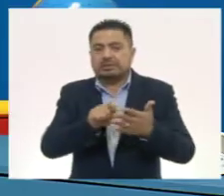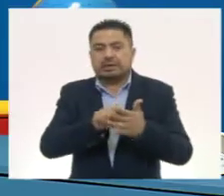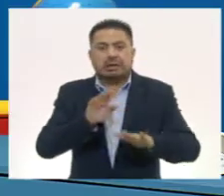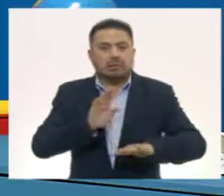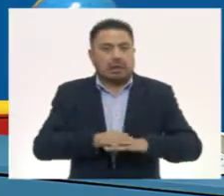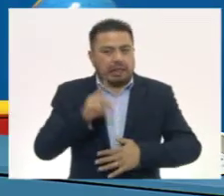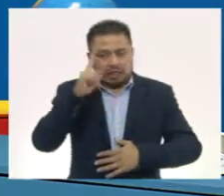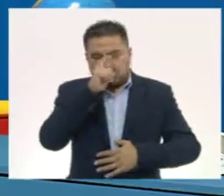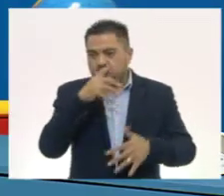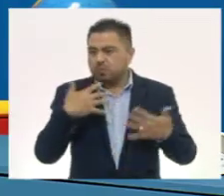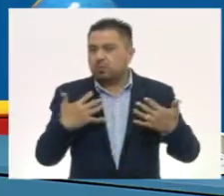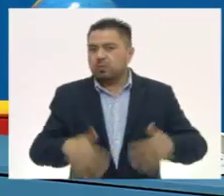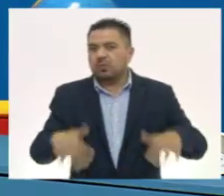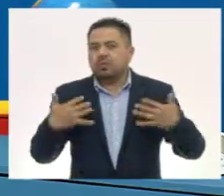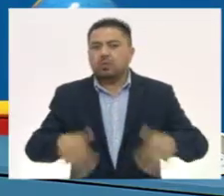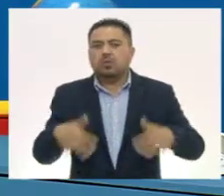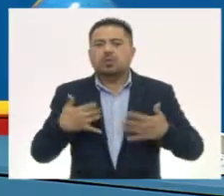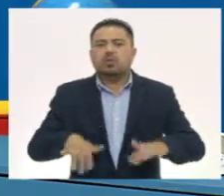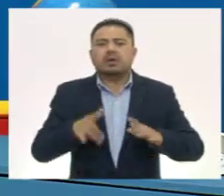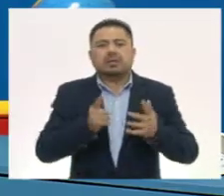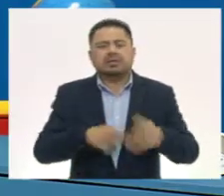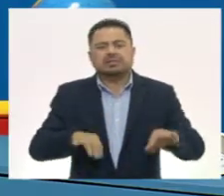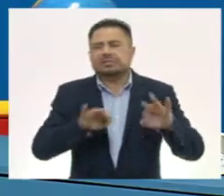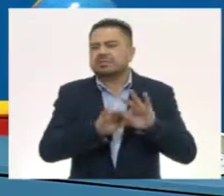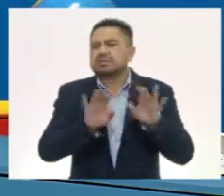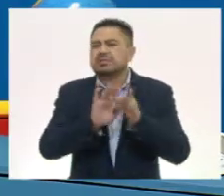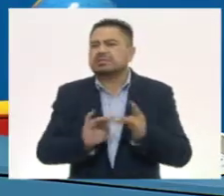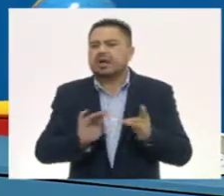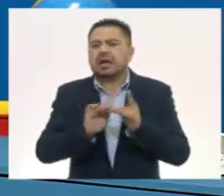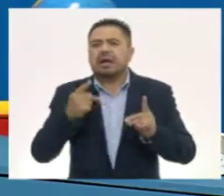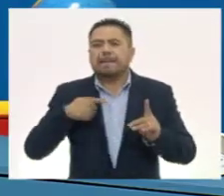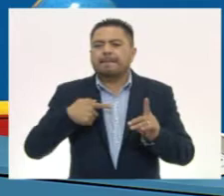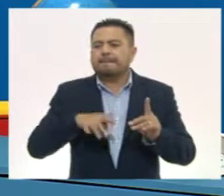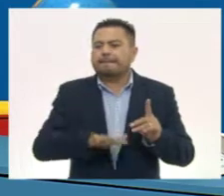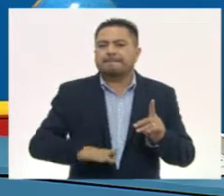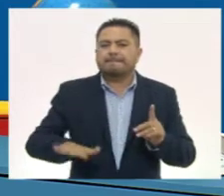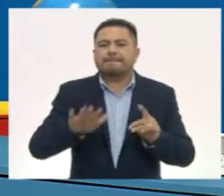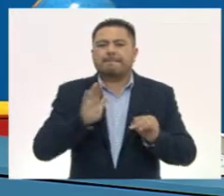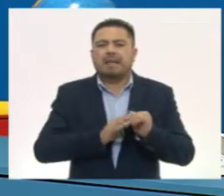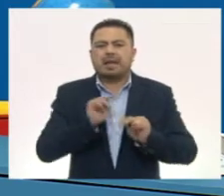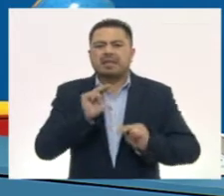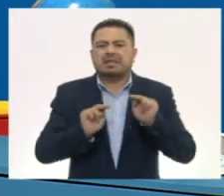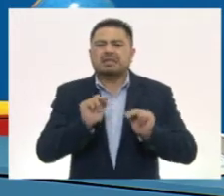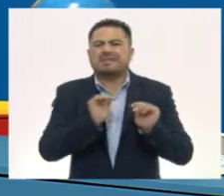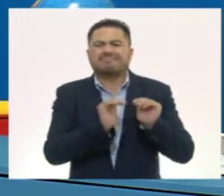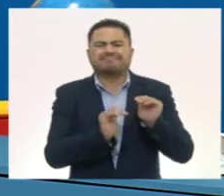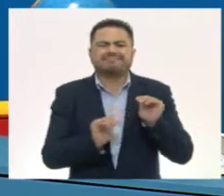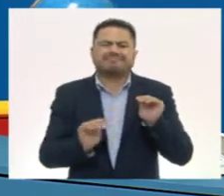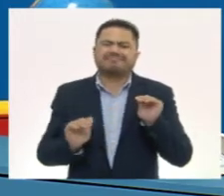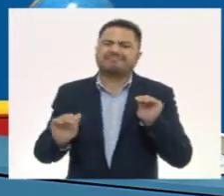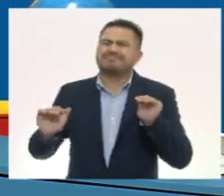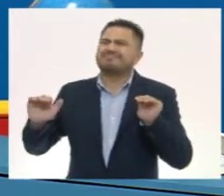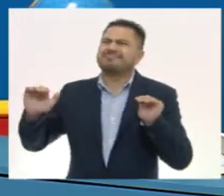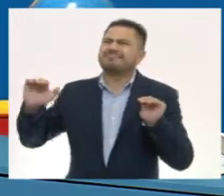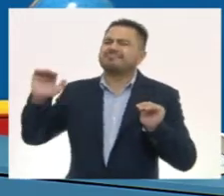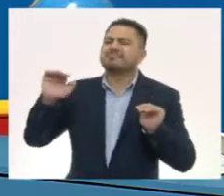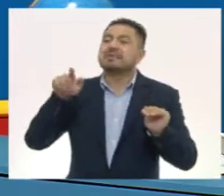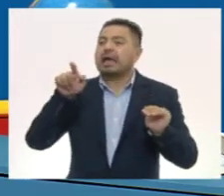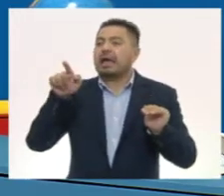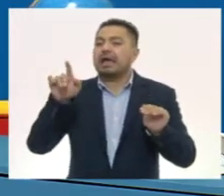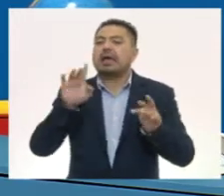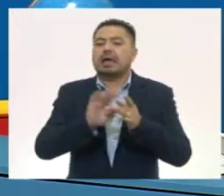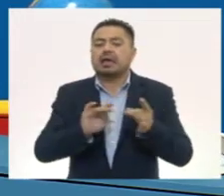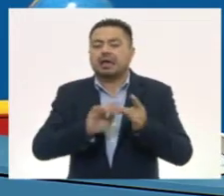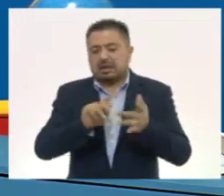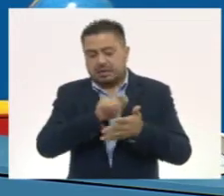complejo, que databa principalmente para la gente de un alto nivel jerárquico. Lo que ellos decían que la